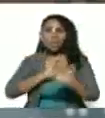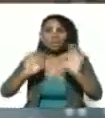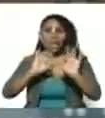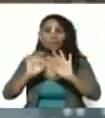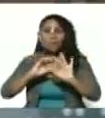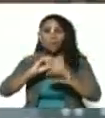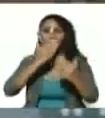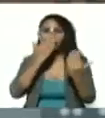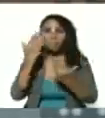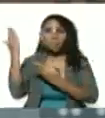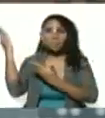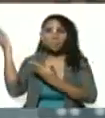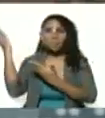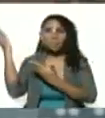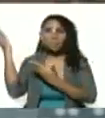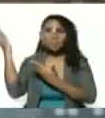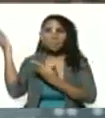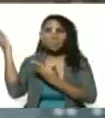Adelante.